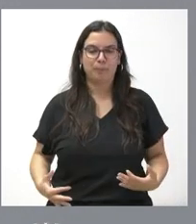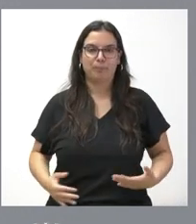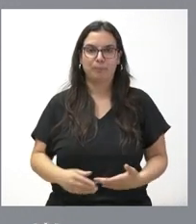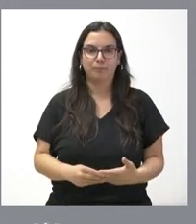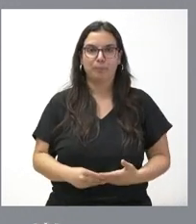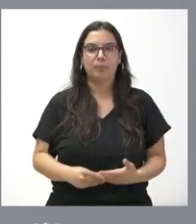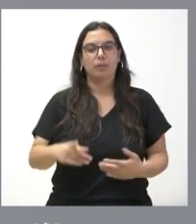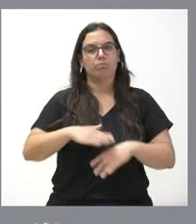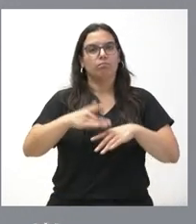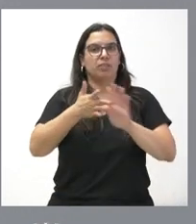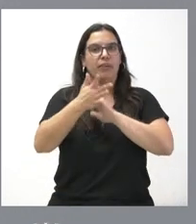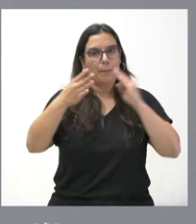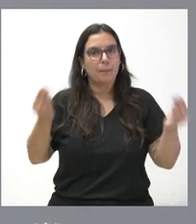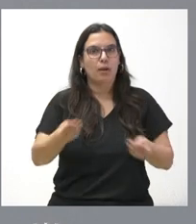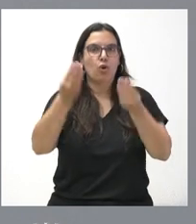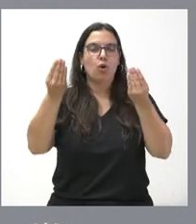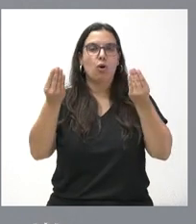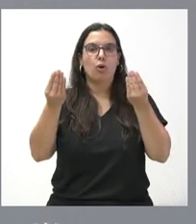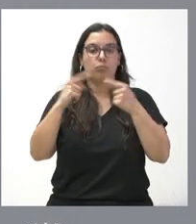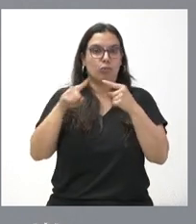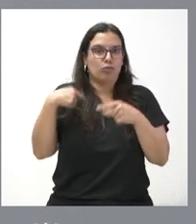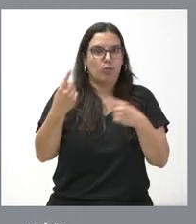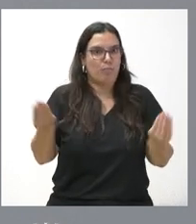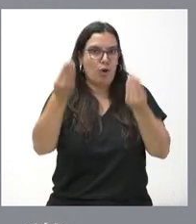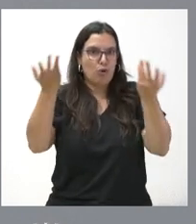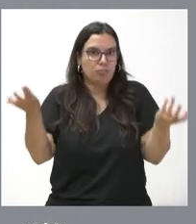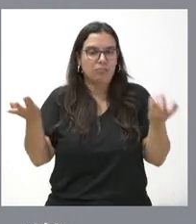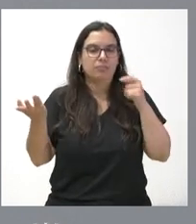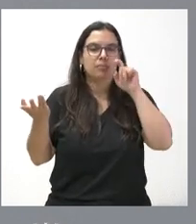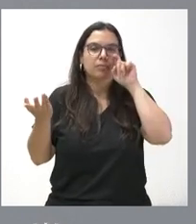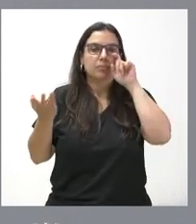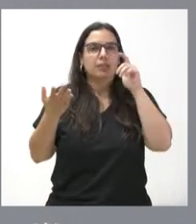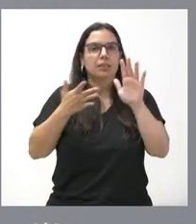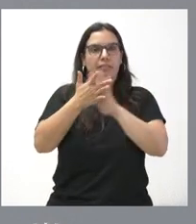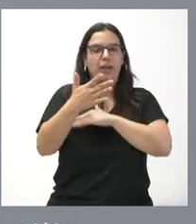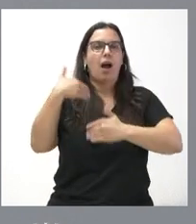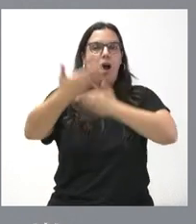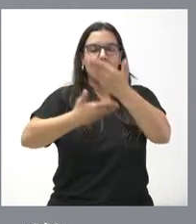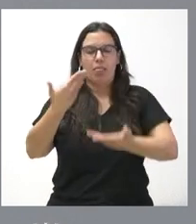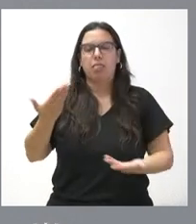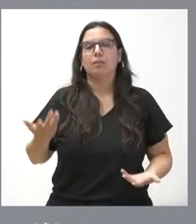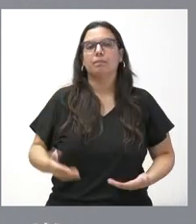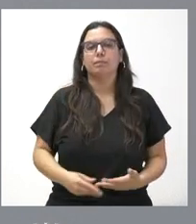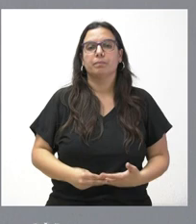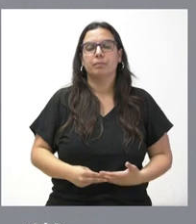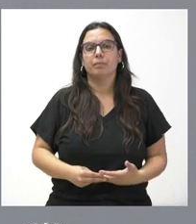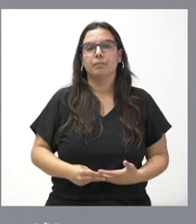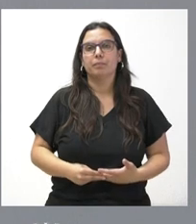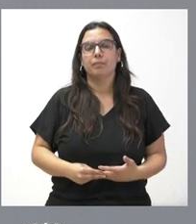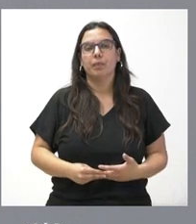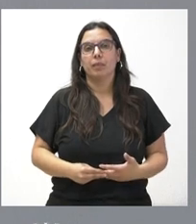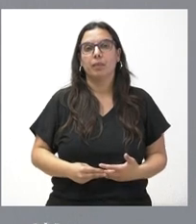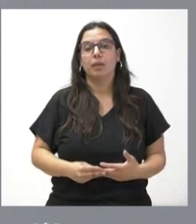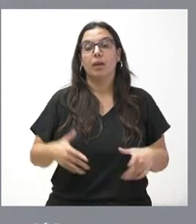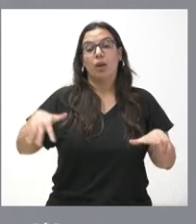que mejorará en consecuencia y que supondrá un avance. Como les digo, una parte de